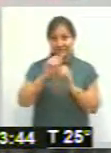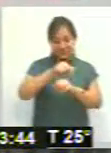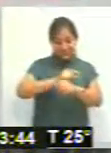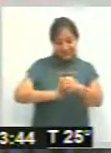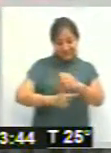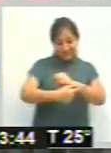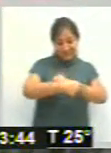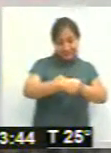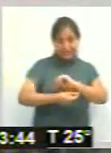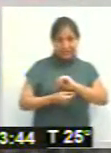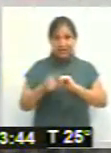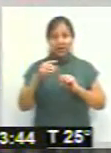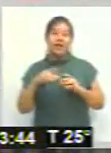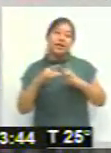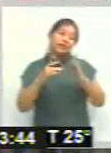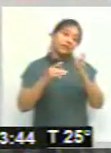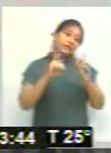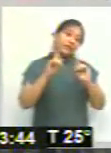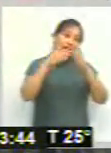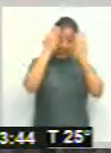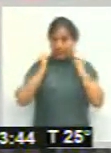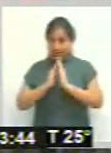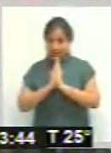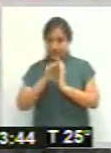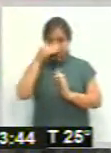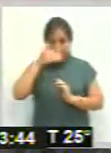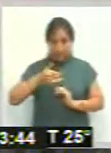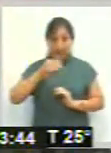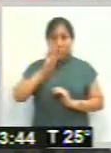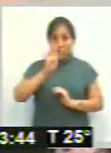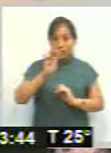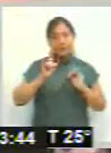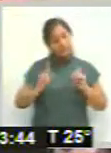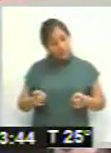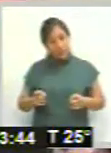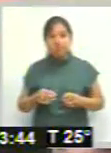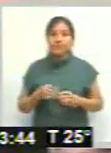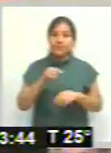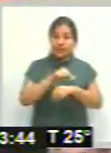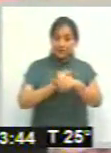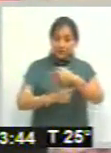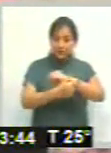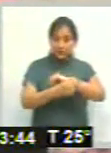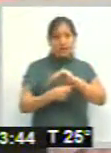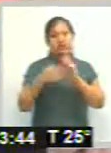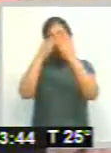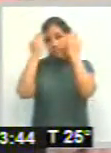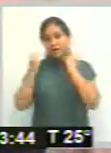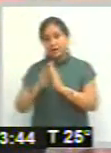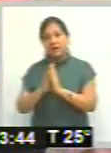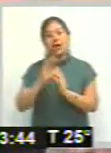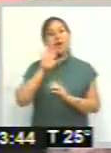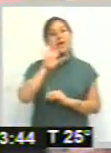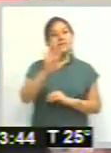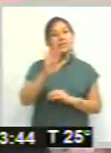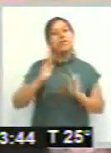y el rosario a María. Y después a las 4 de la tarde se reza el novenario y el rosario a María. Y a las 5 de la Santa Misa.